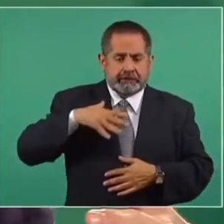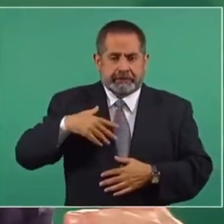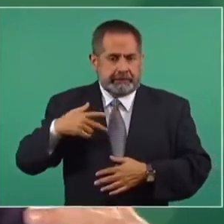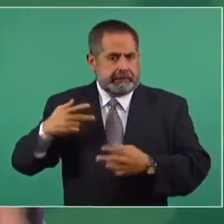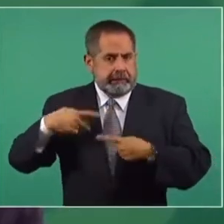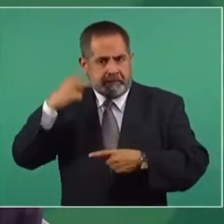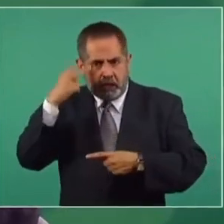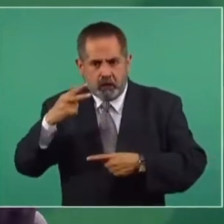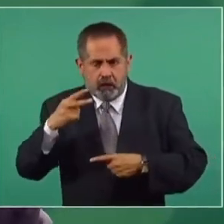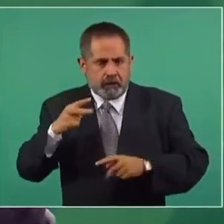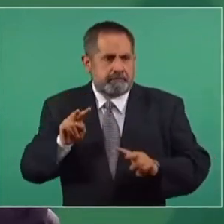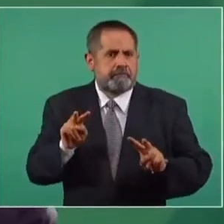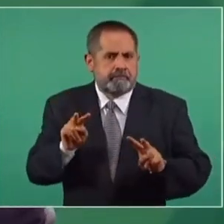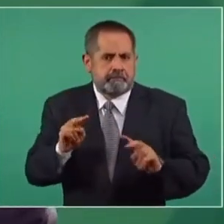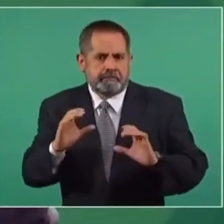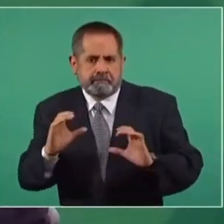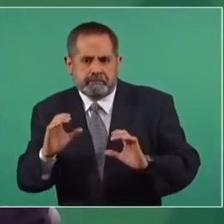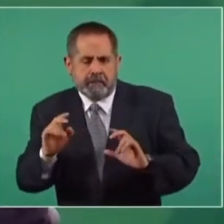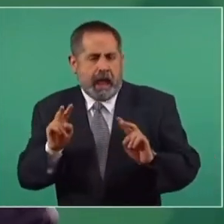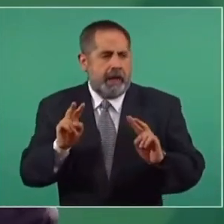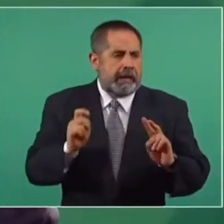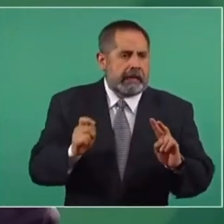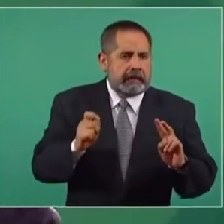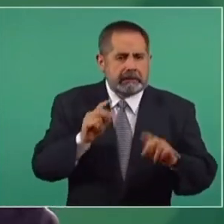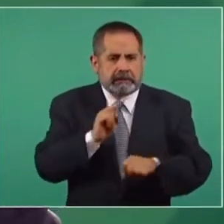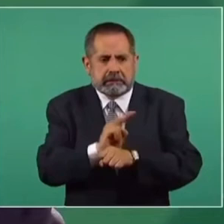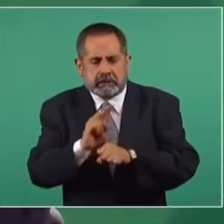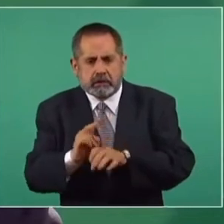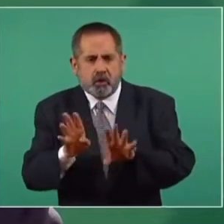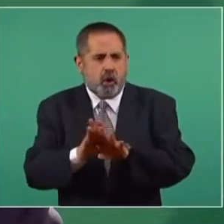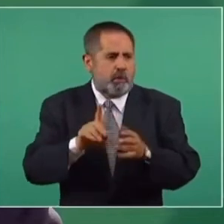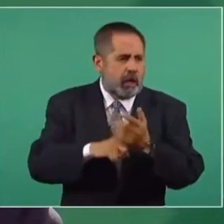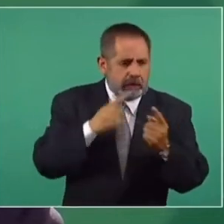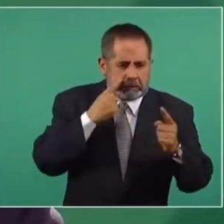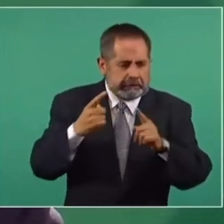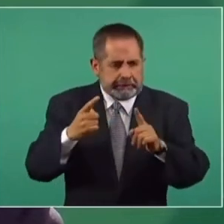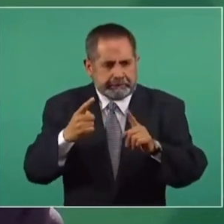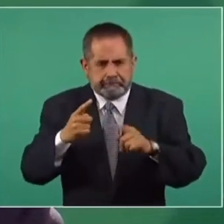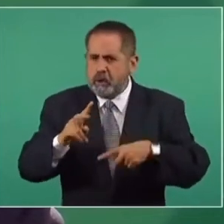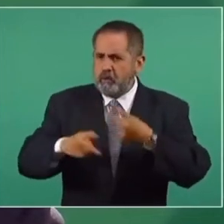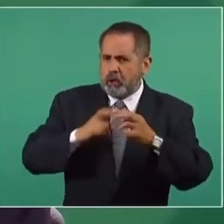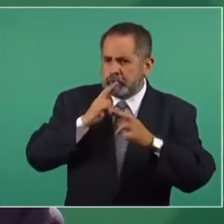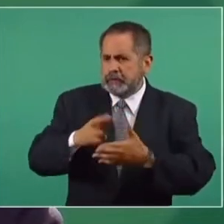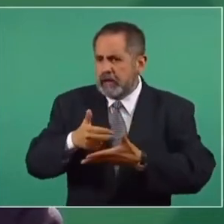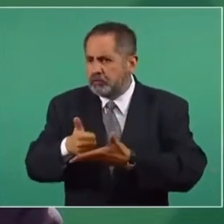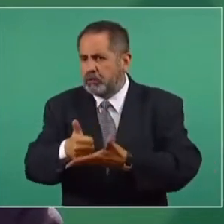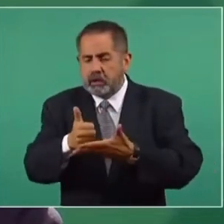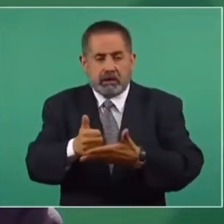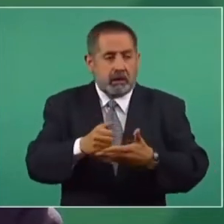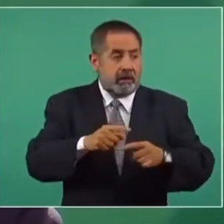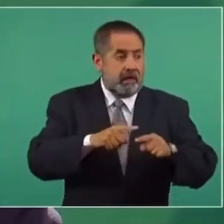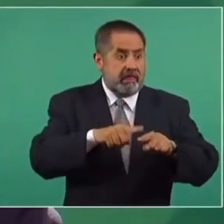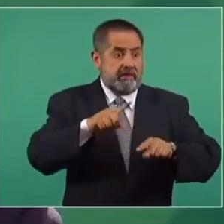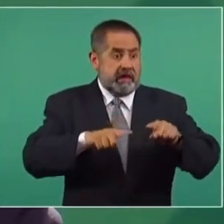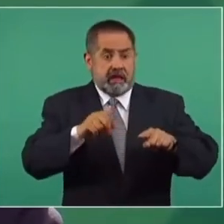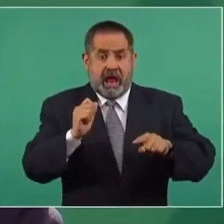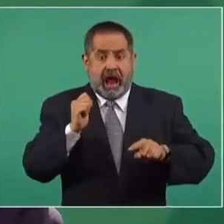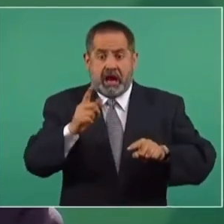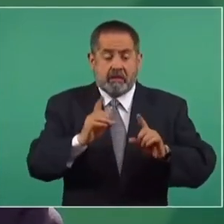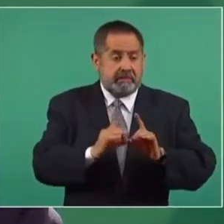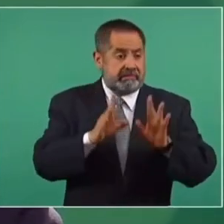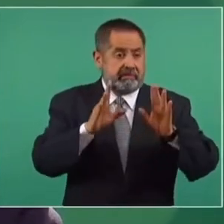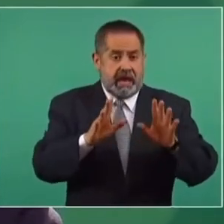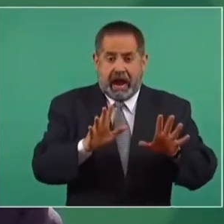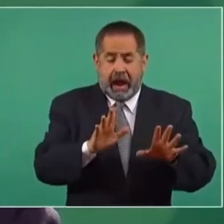presentes, monitoreando, vigilando y respondiendo a cada variación que pueda tener esta